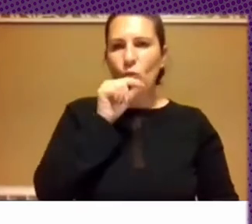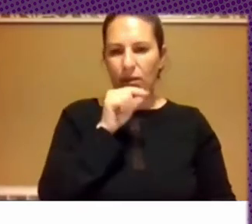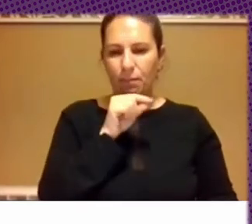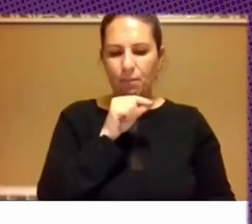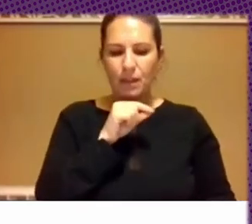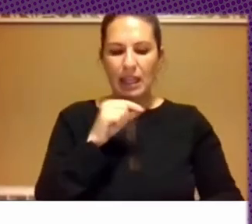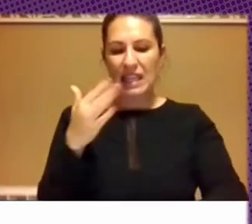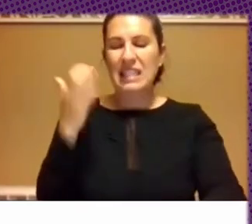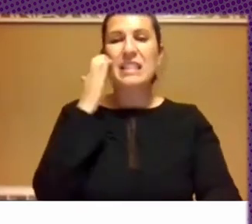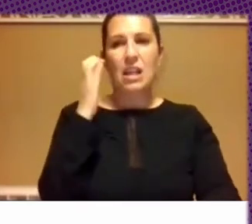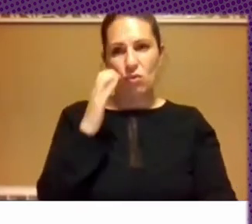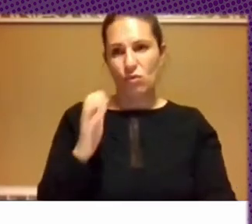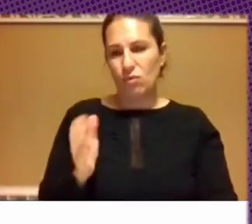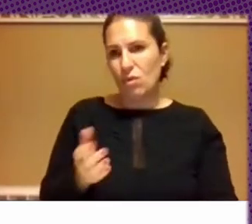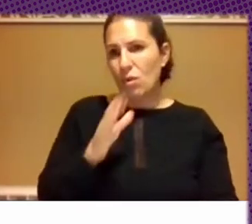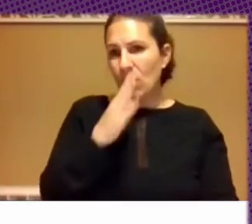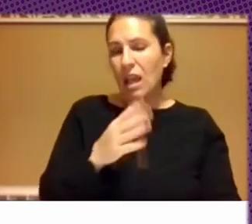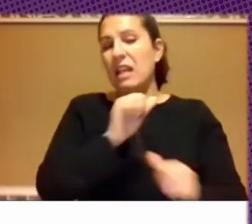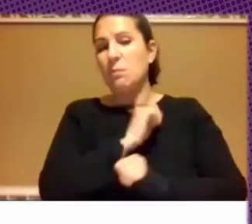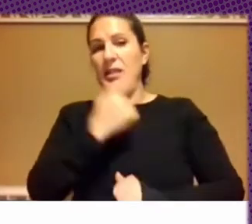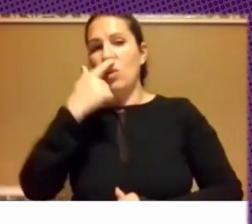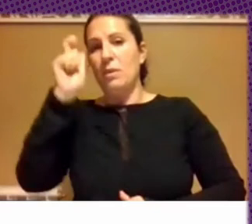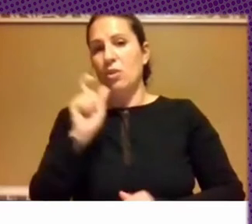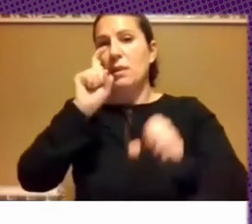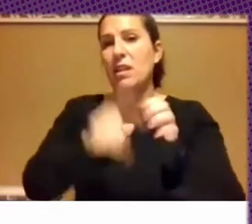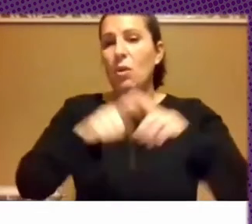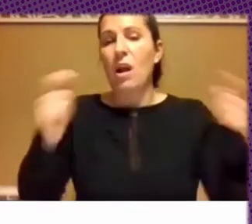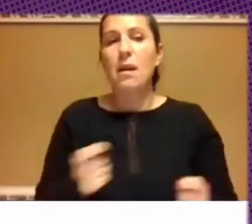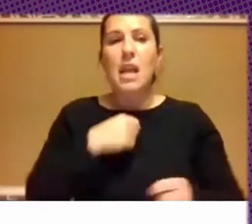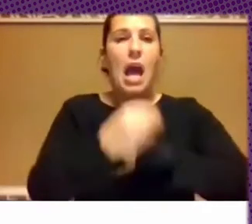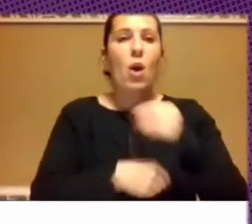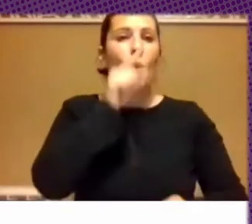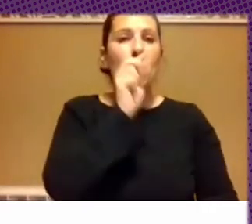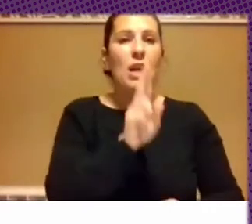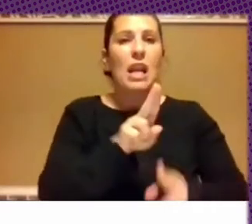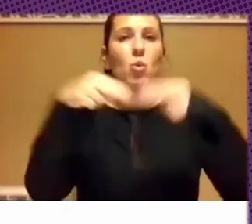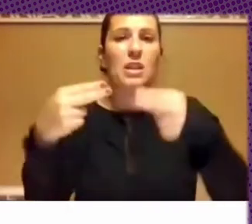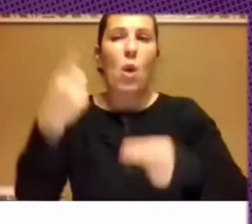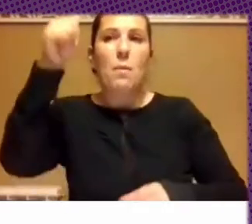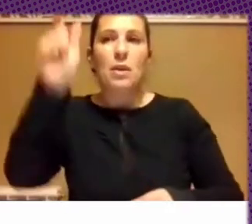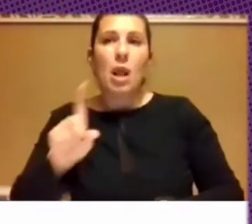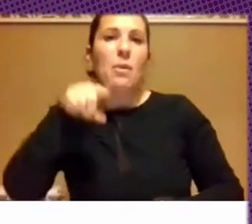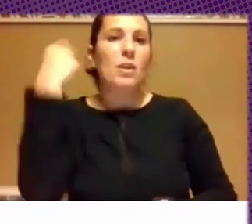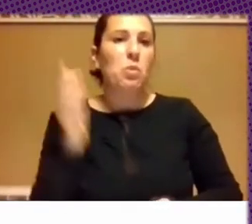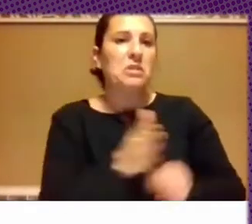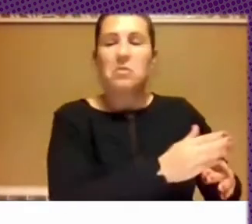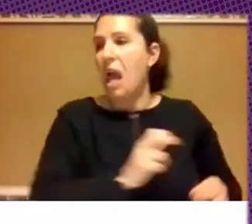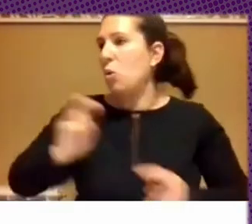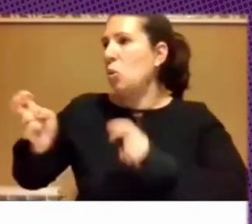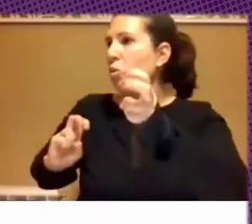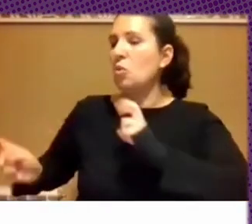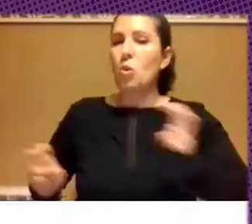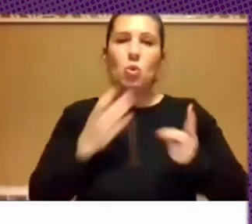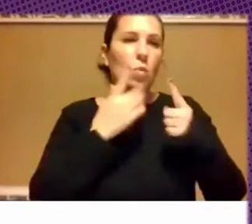extraño porque te esperas que vas participando en una campaña o haces un retuit a alguien, pero después te interesan otras cosas. Te interesa, por ejemplo,